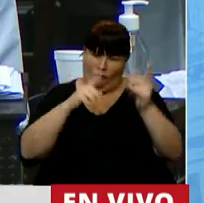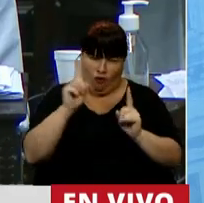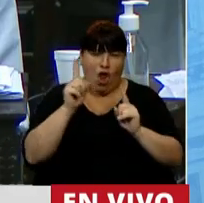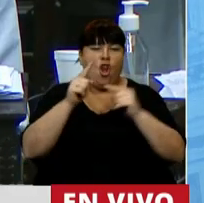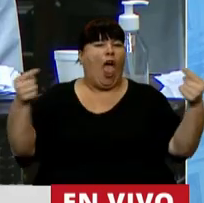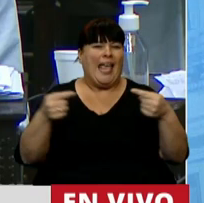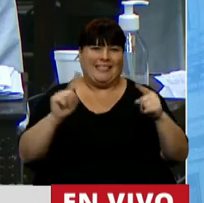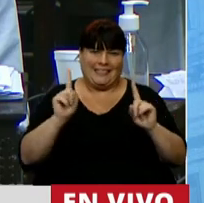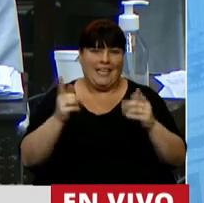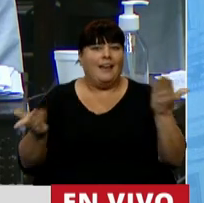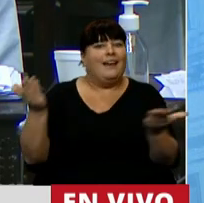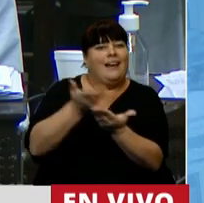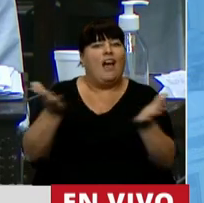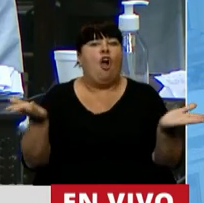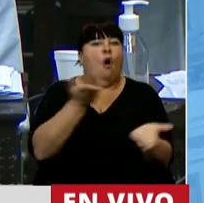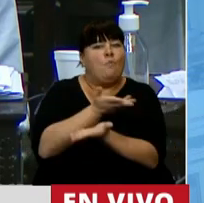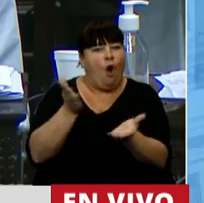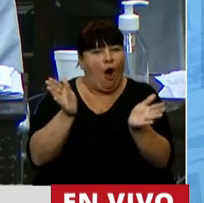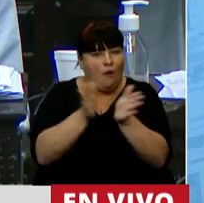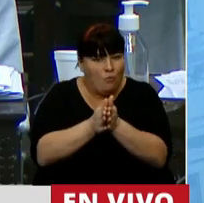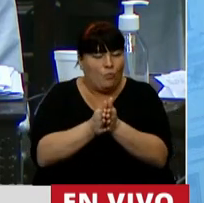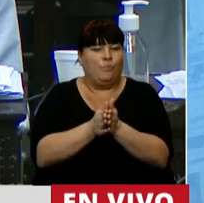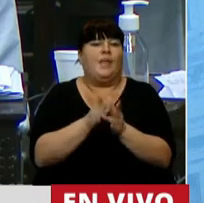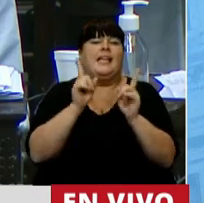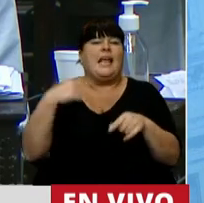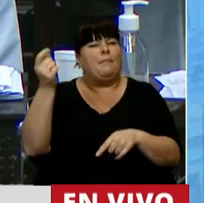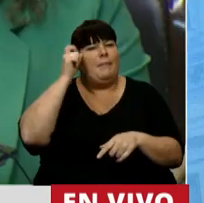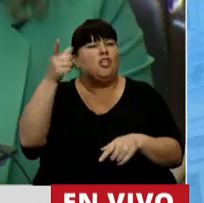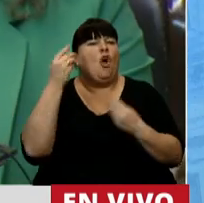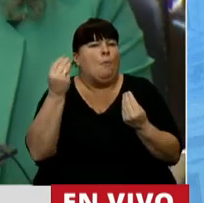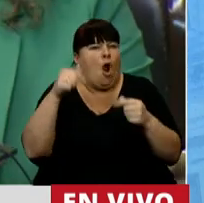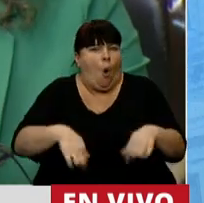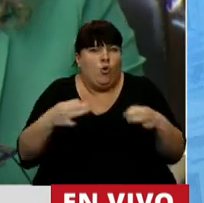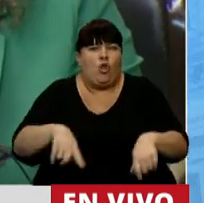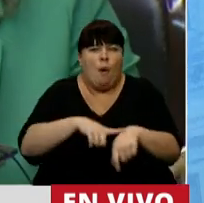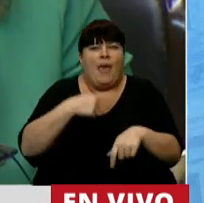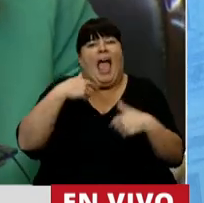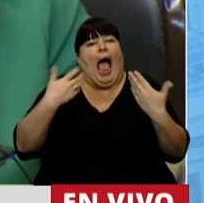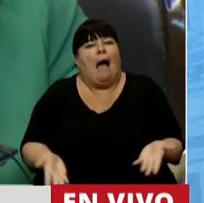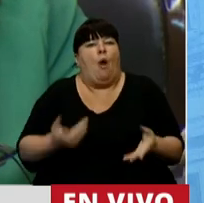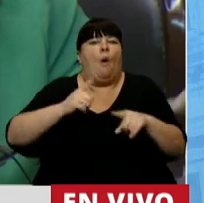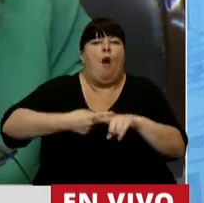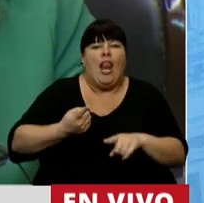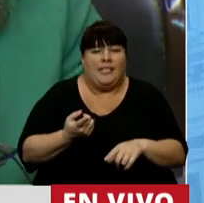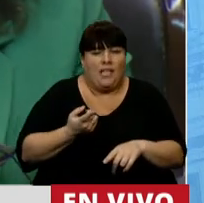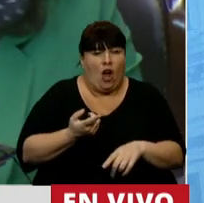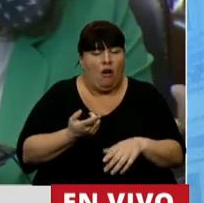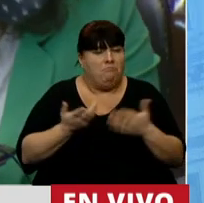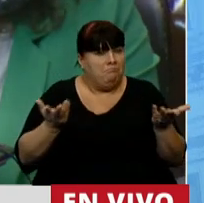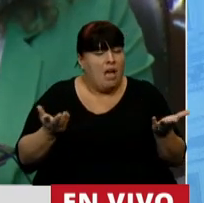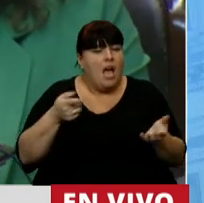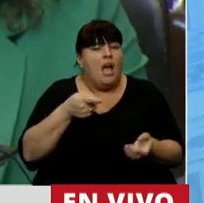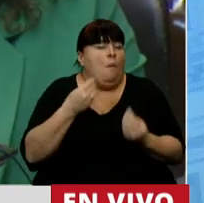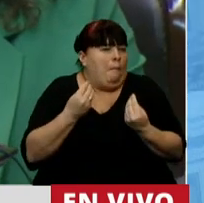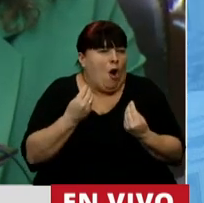porque no son contradictorios, son complementarios. Se preguntaban también por qué en este momento, y hablaban de oportunismo político, y que